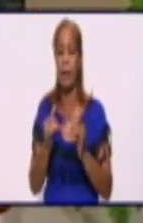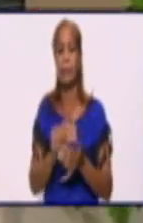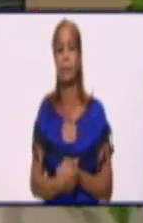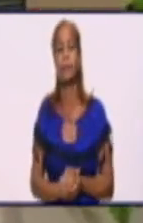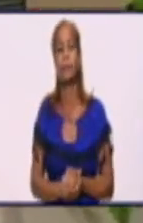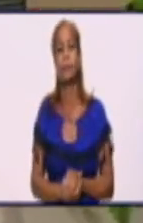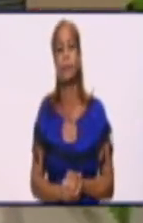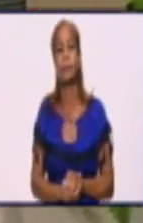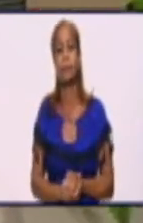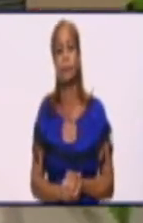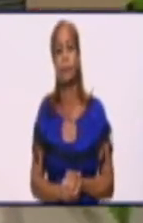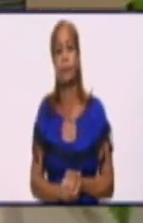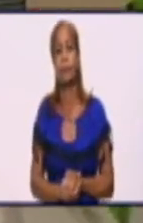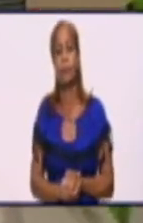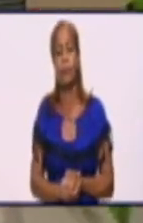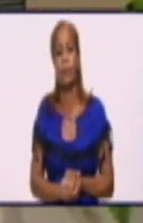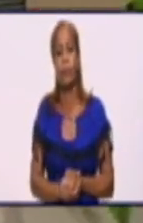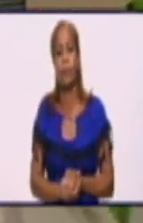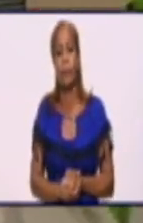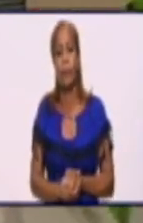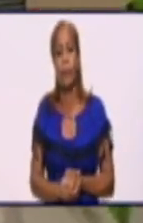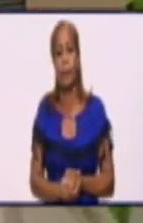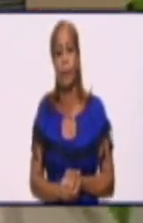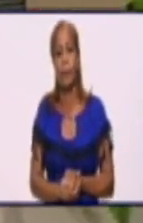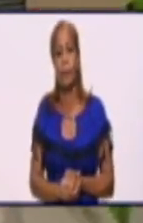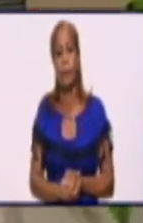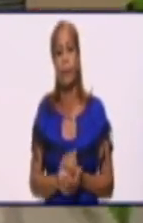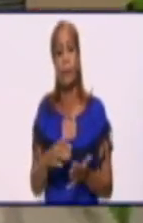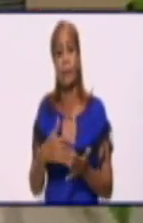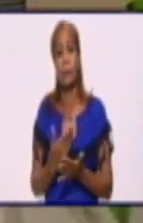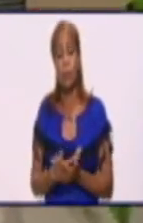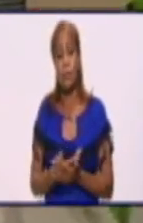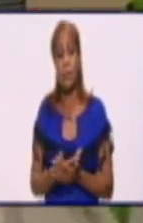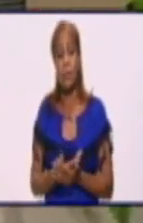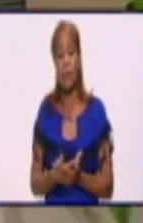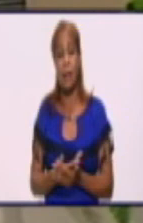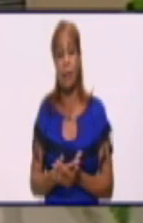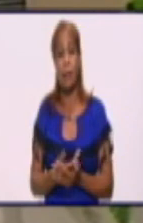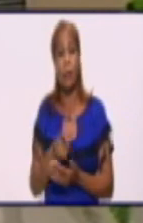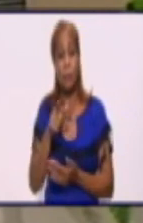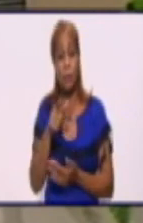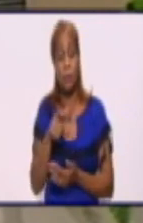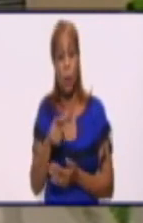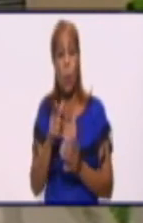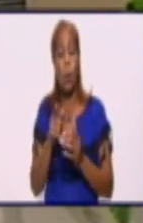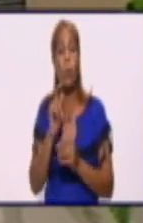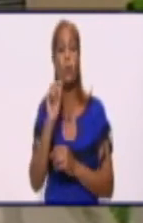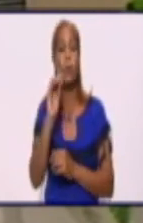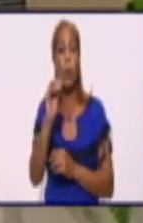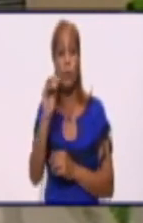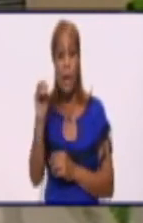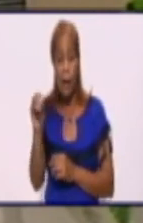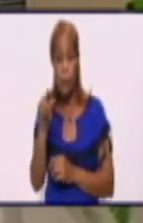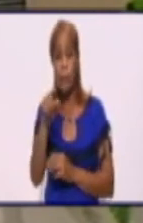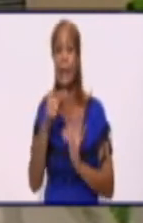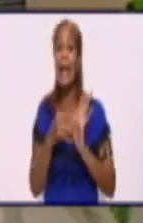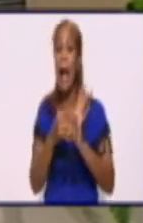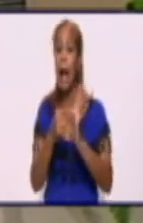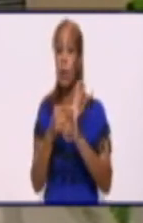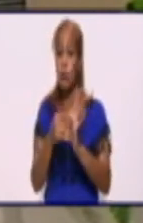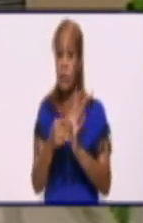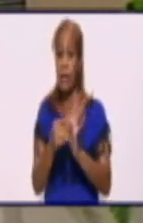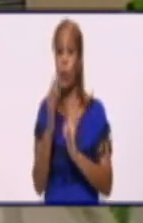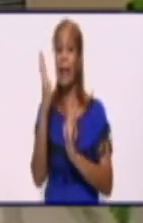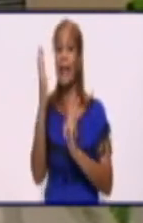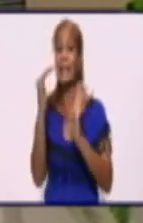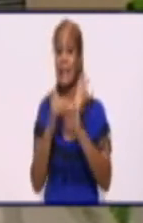el horario de la tarde lo más prudente sería estar en contacto con la radio, que está en vivo a esa hora, nosotros tenemos el